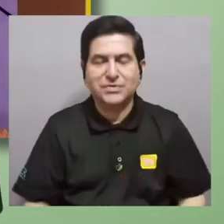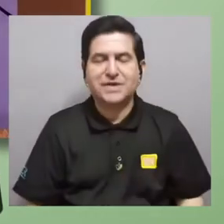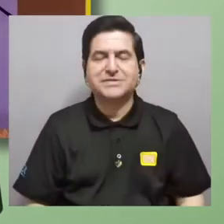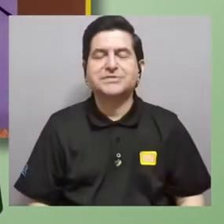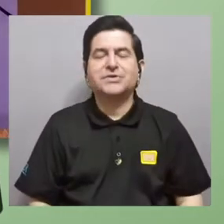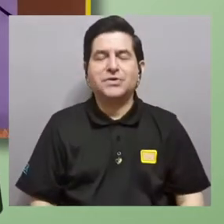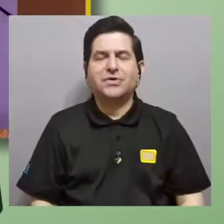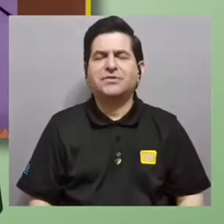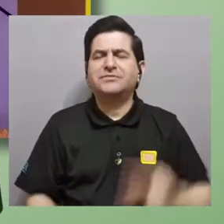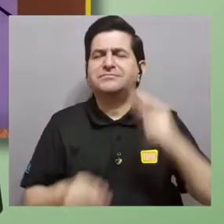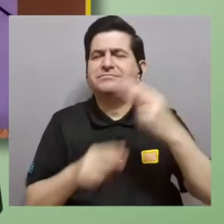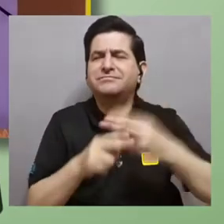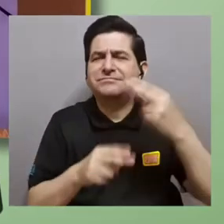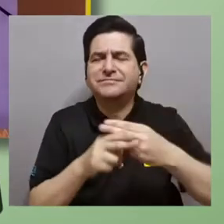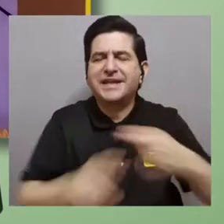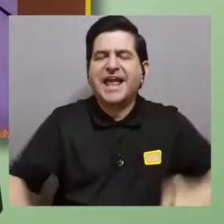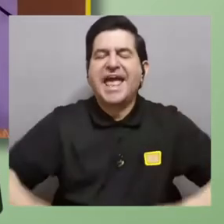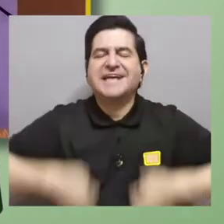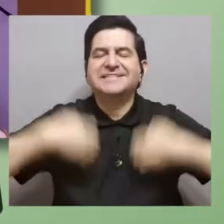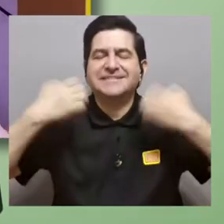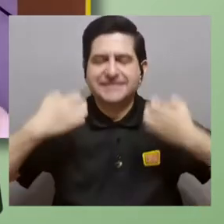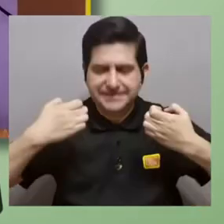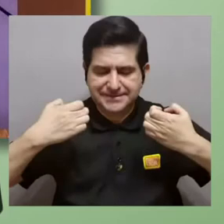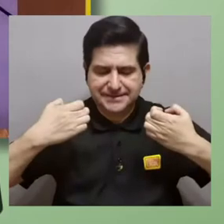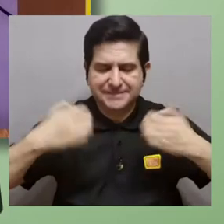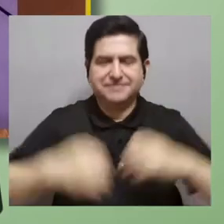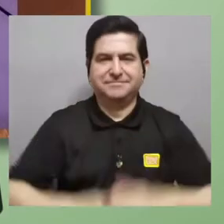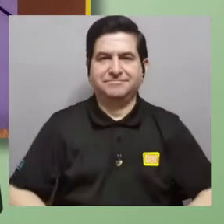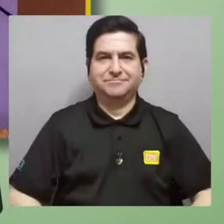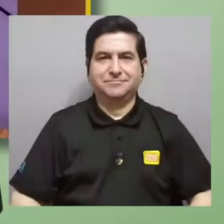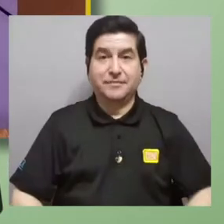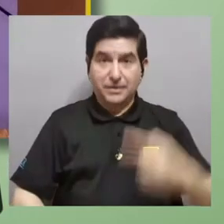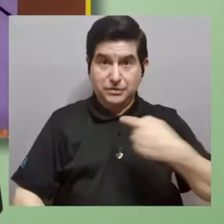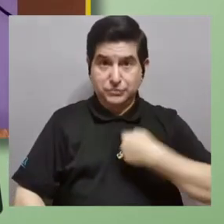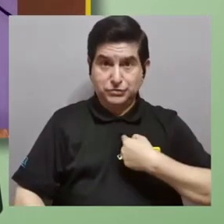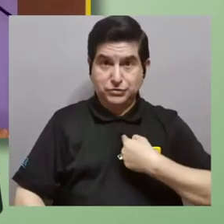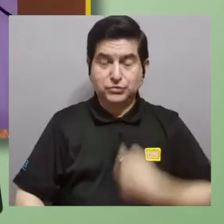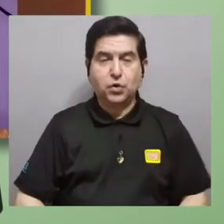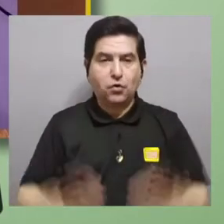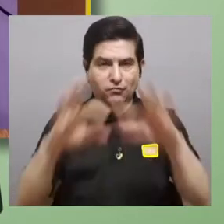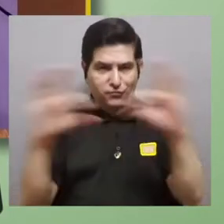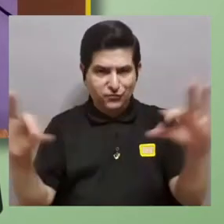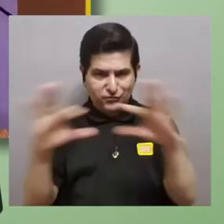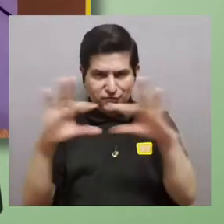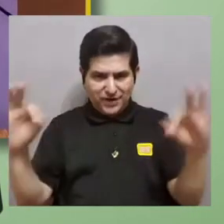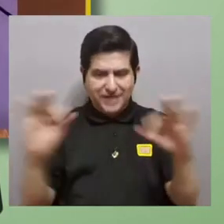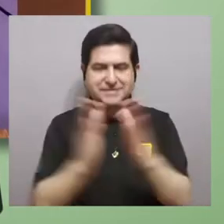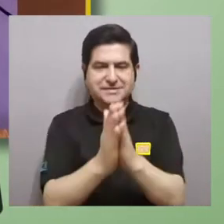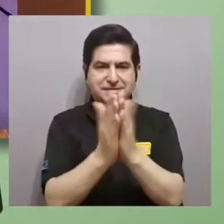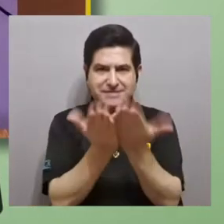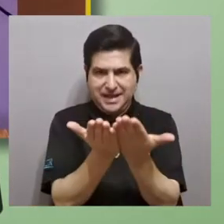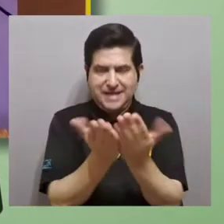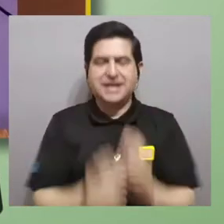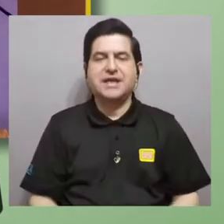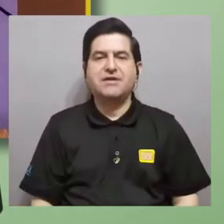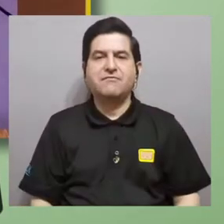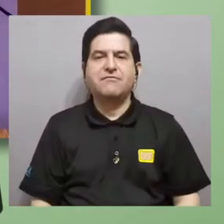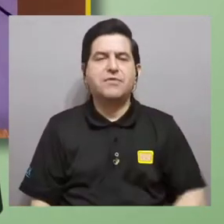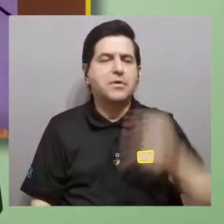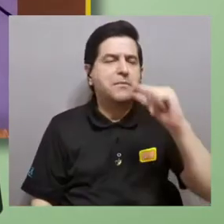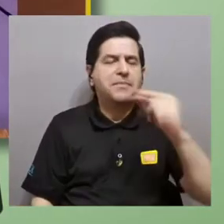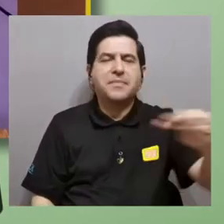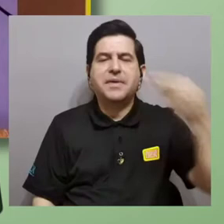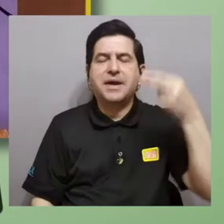pero muy agradable que se llama existencia. Con esto estoy parafraseando un libro llamado